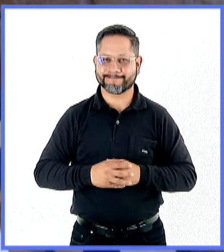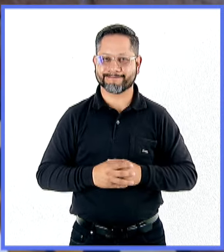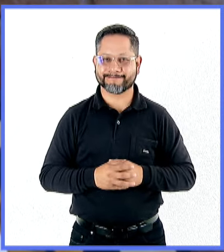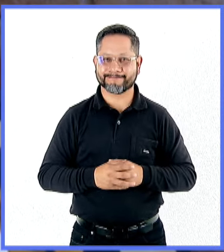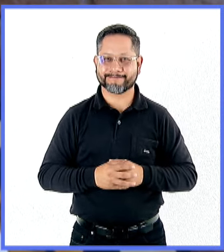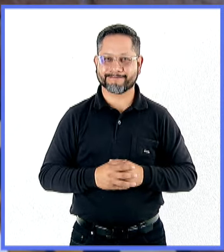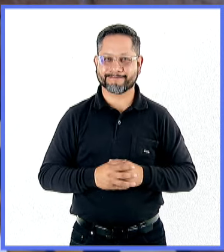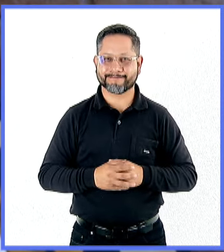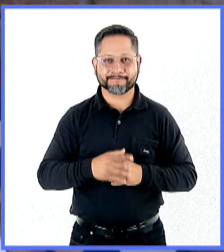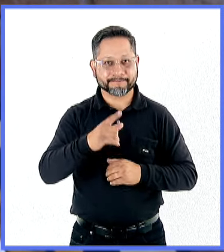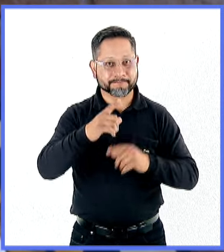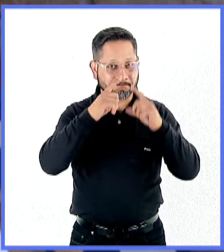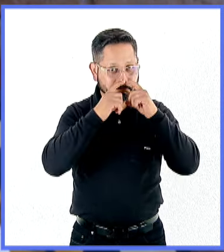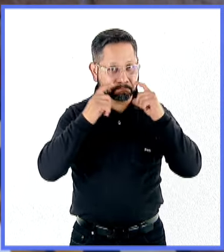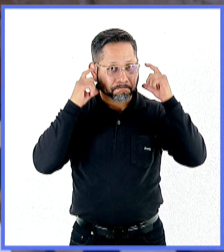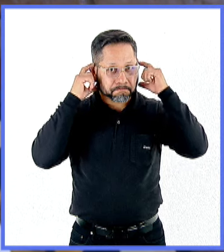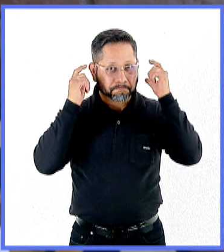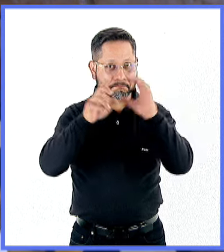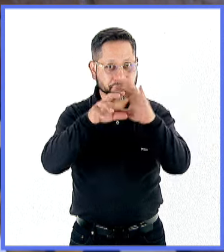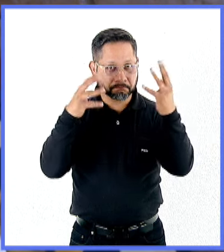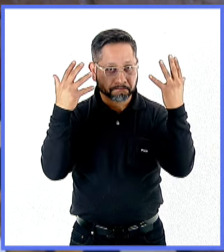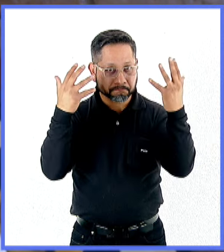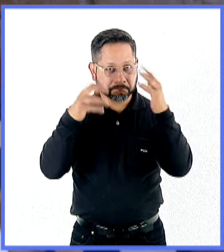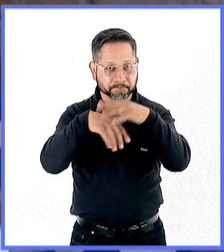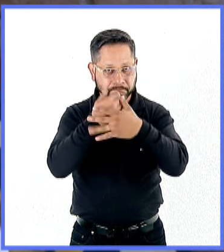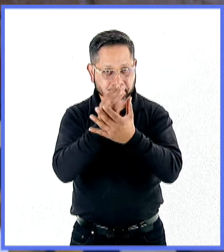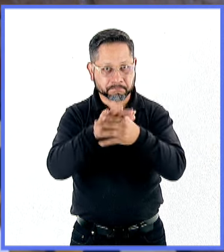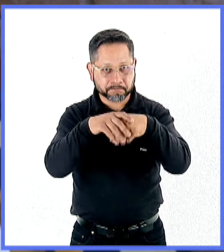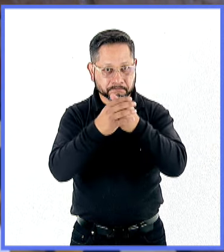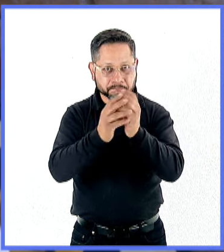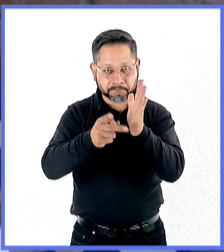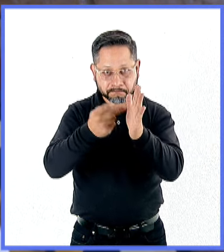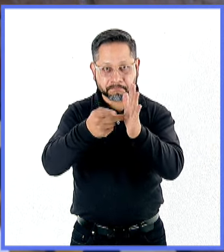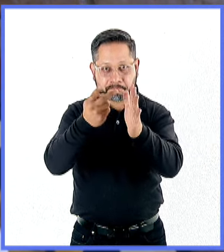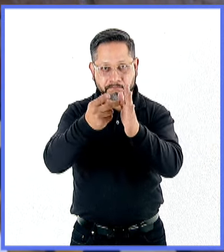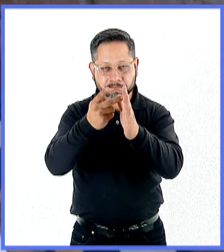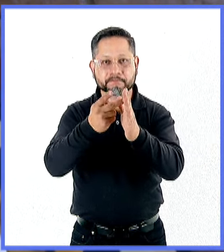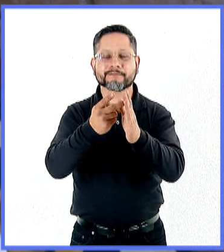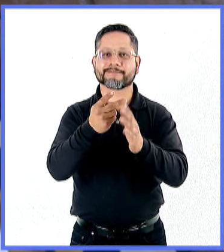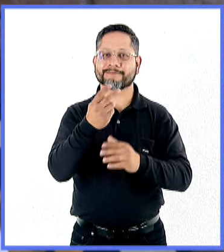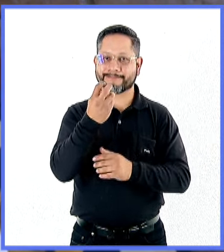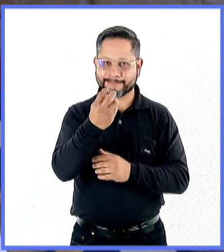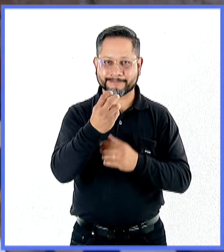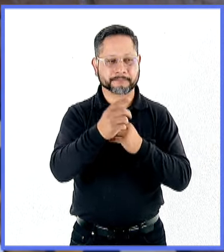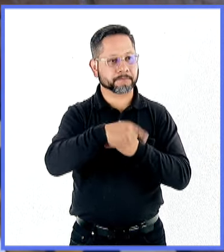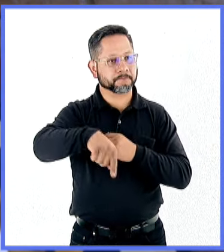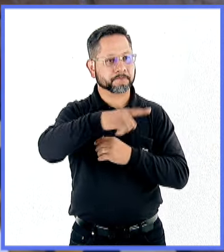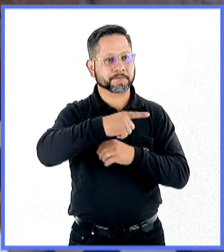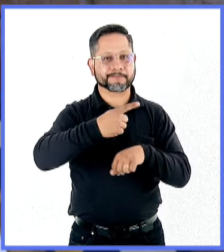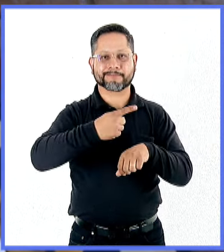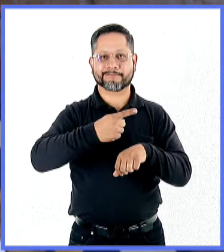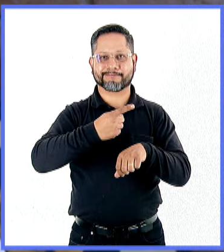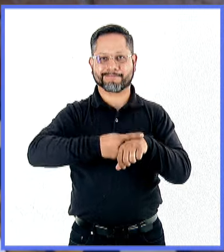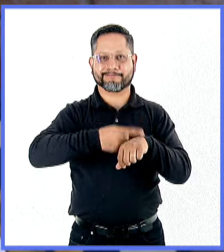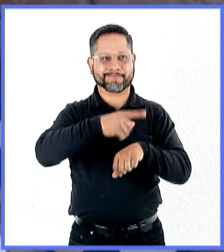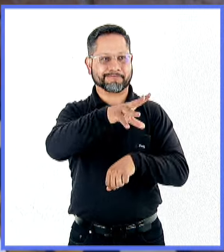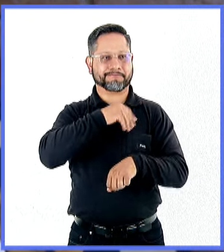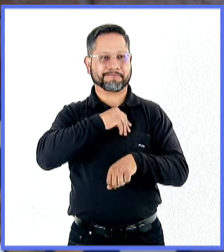Use su mascarilla, lávese las manos frecuentemente y así evitaremos las infecciones.